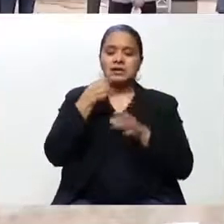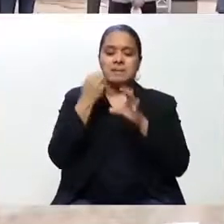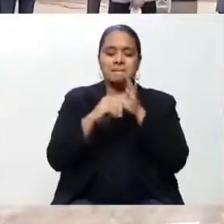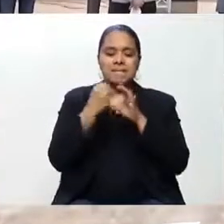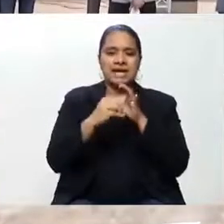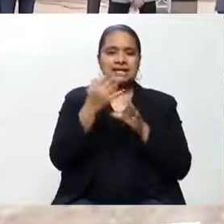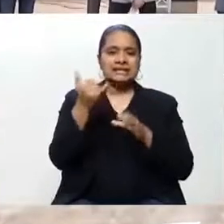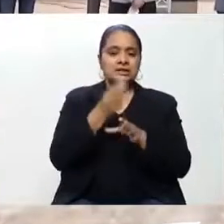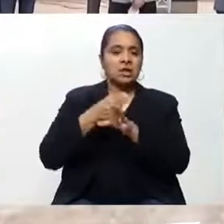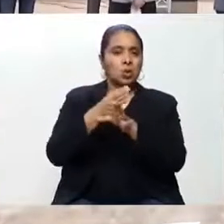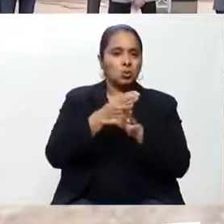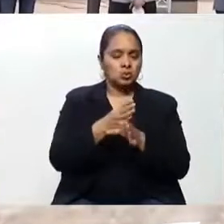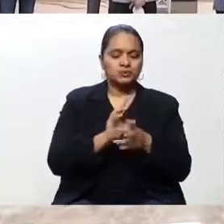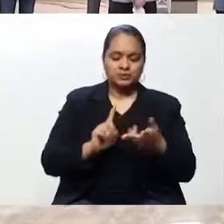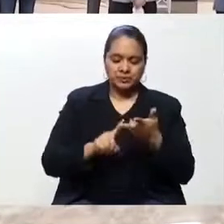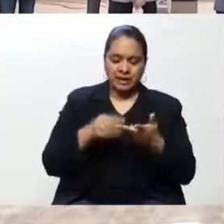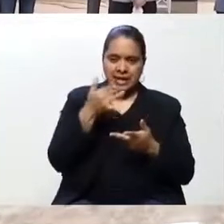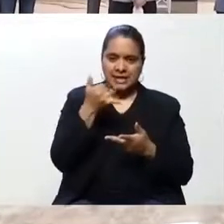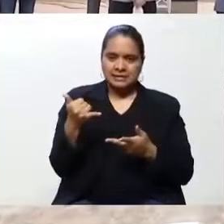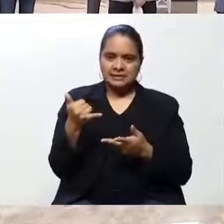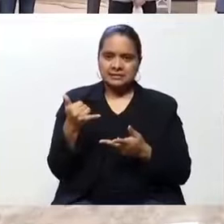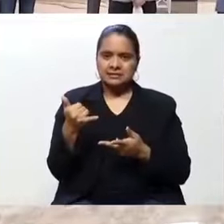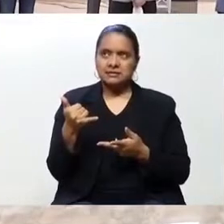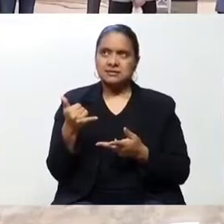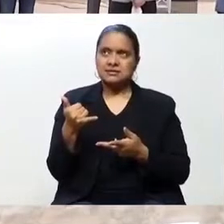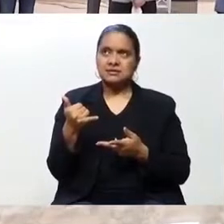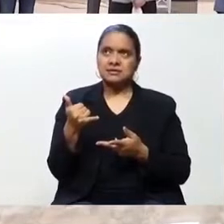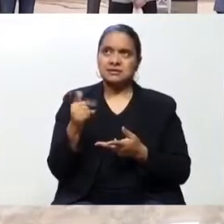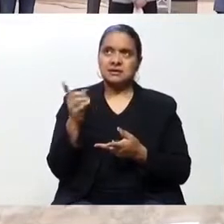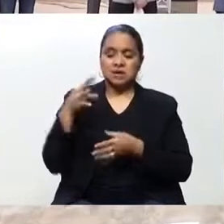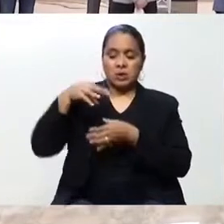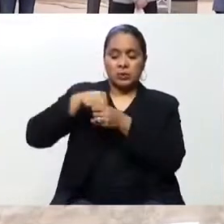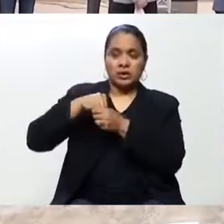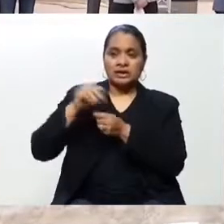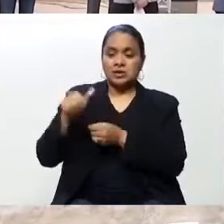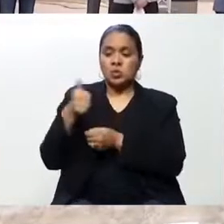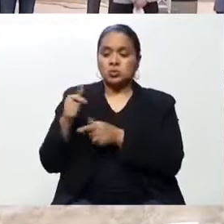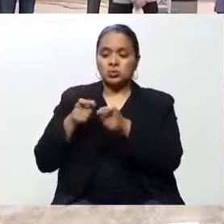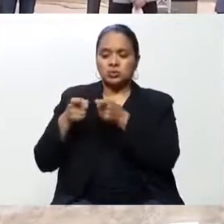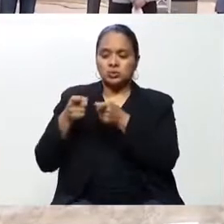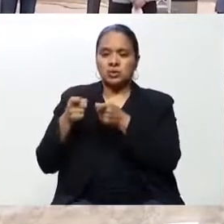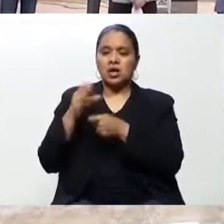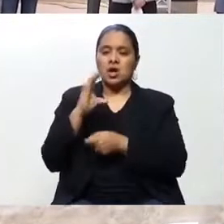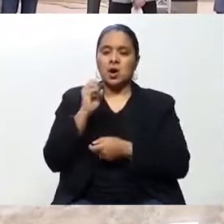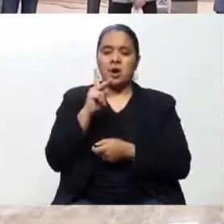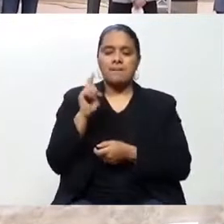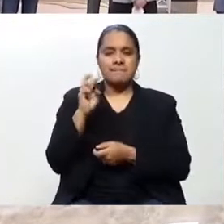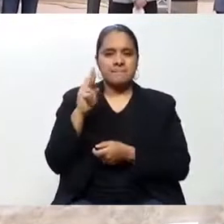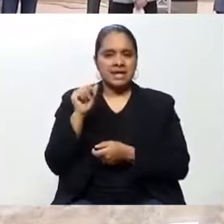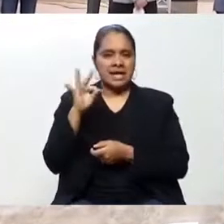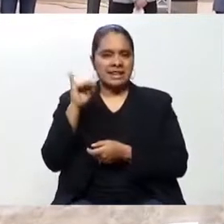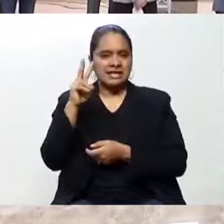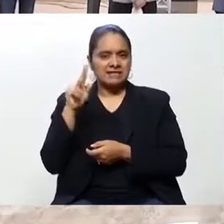Nacional de Bancos y Seguros como también del ente regulador del mundo cooperativo. De igual